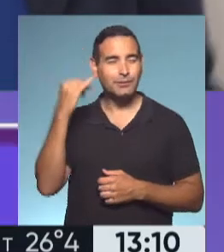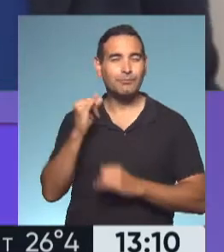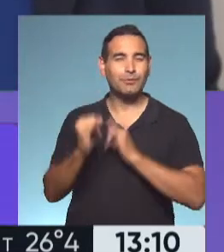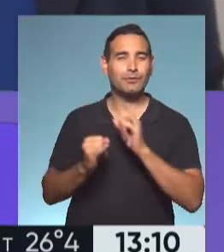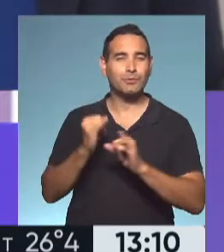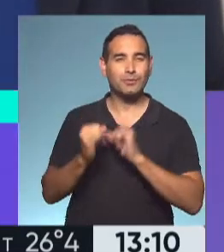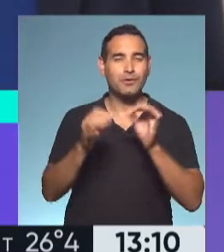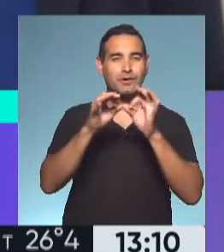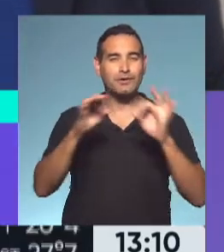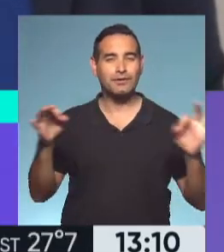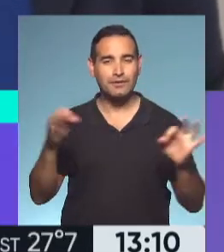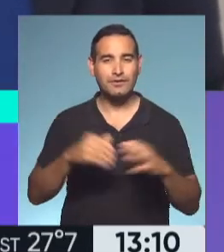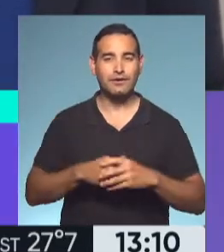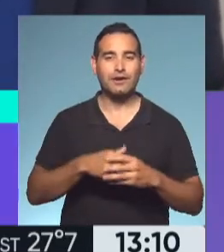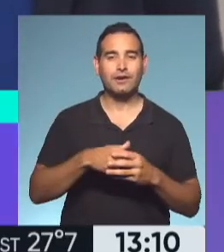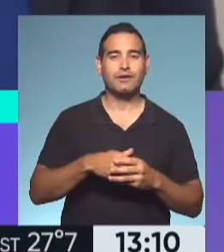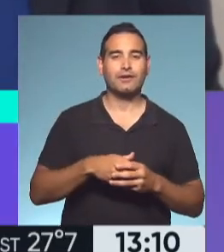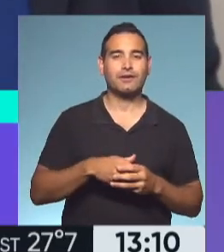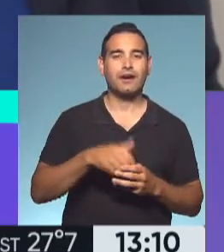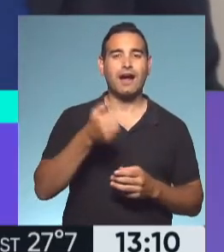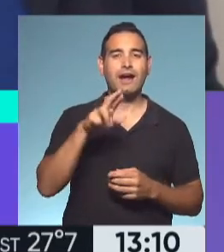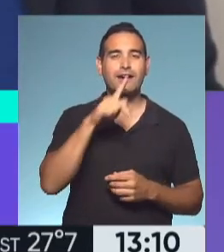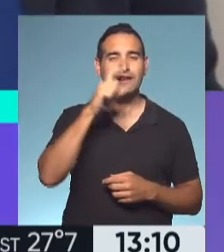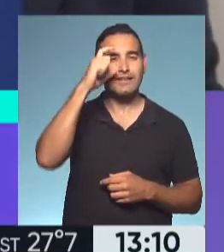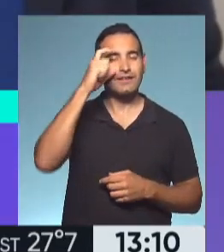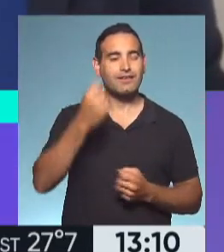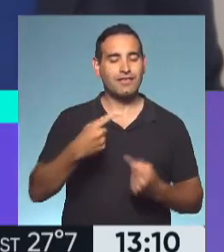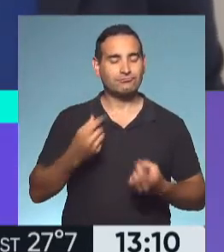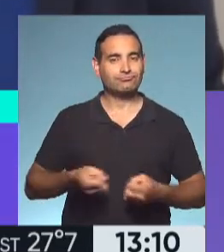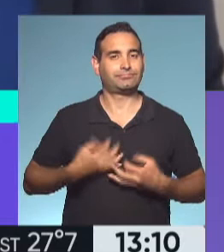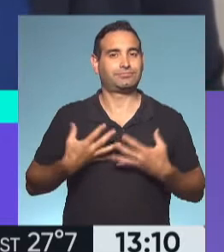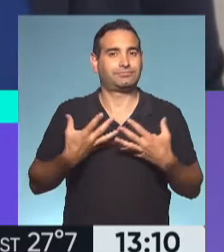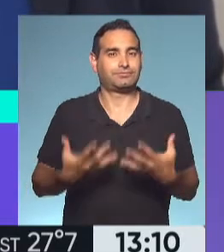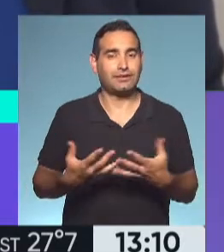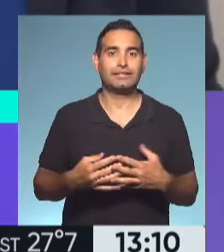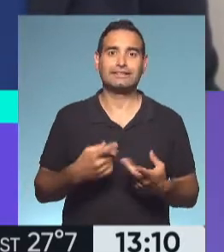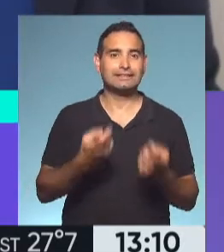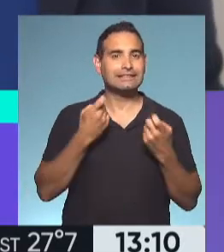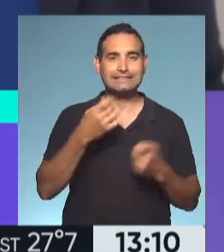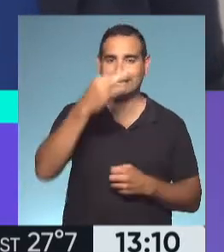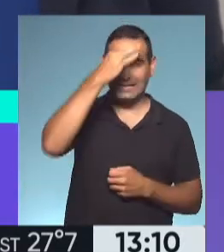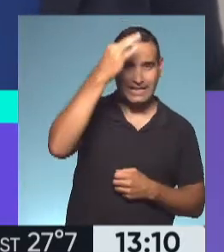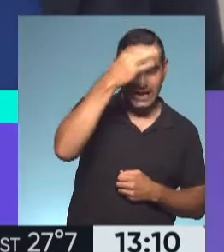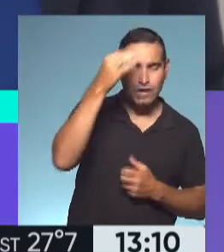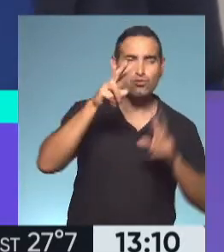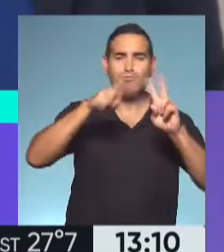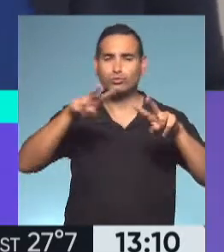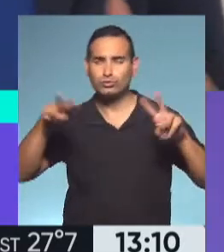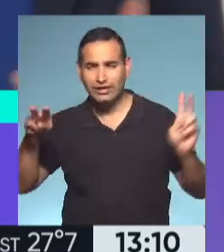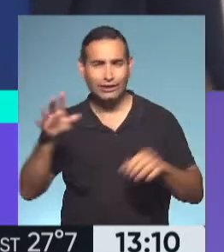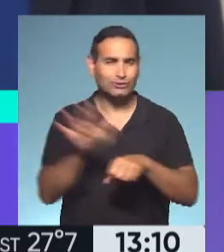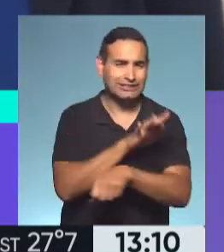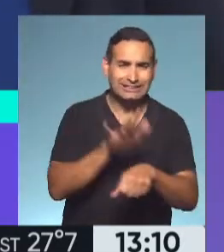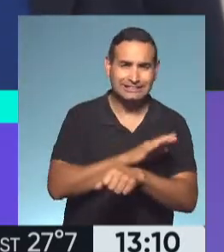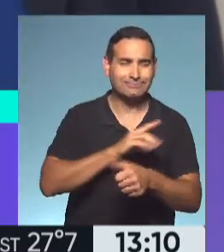la praxis del arte es el alimento espiritual de la sociedad. Ir al encuentro de teatro, ir al museo, ir al cine,